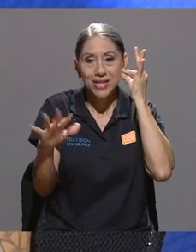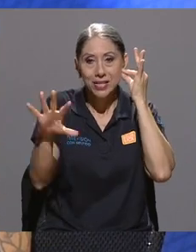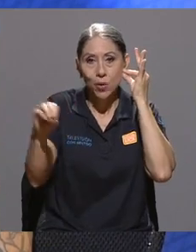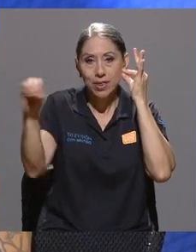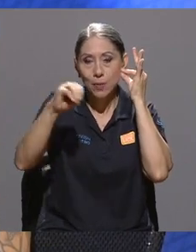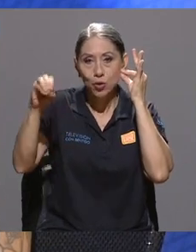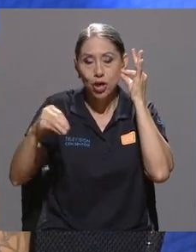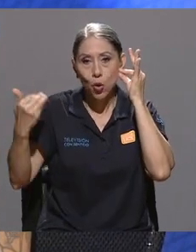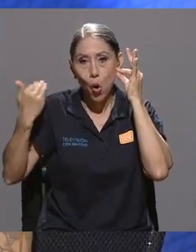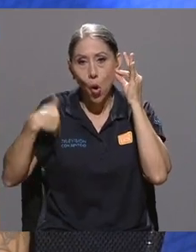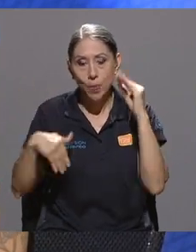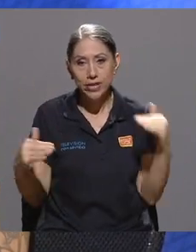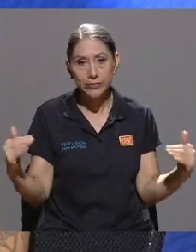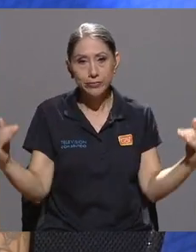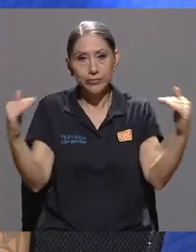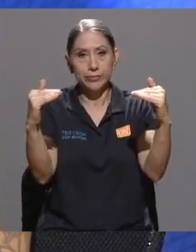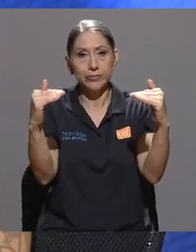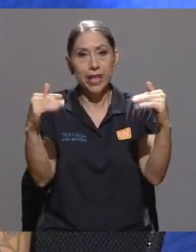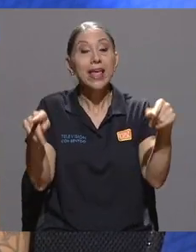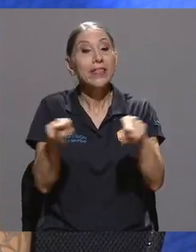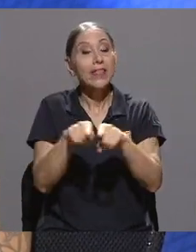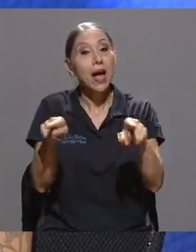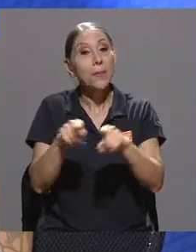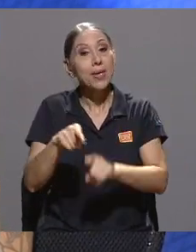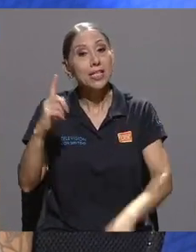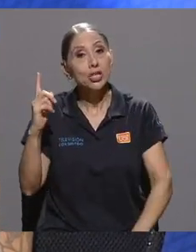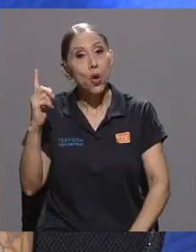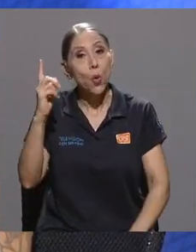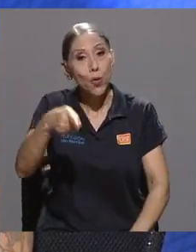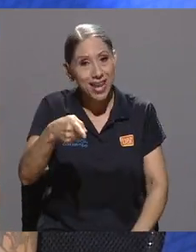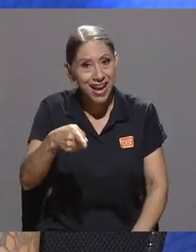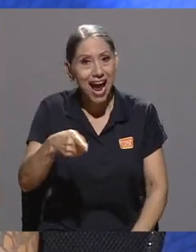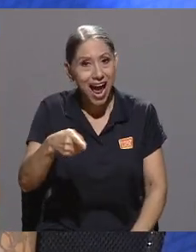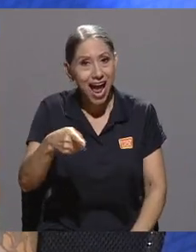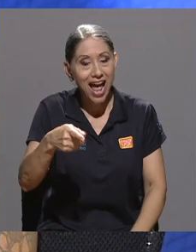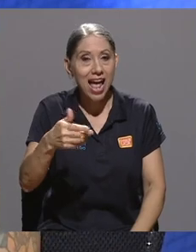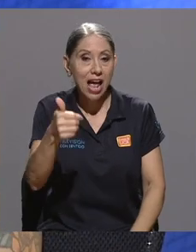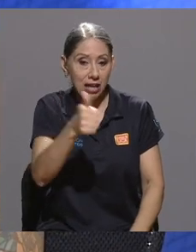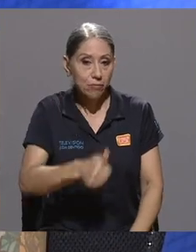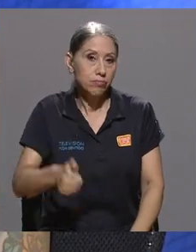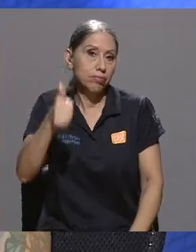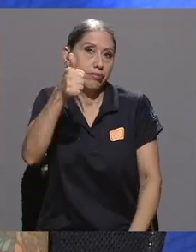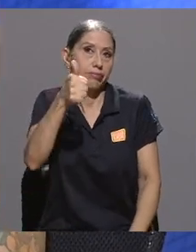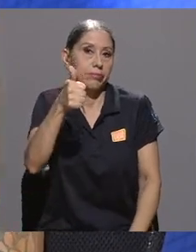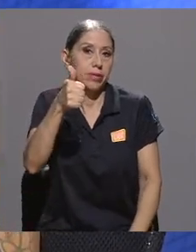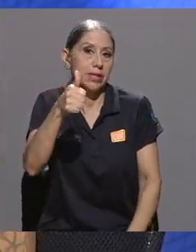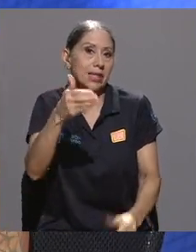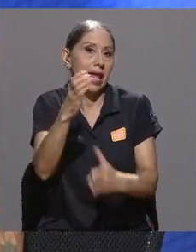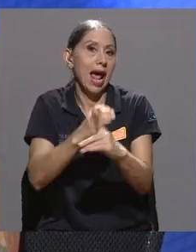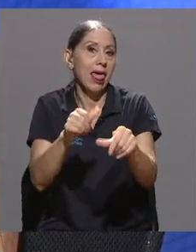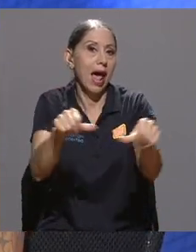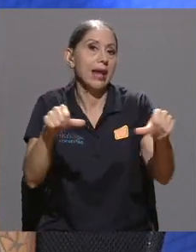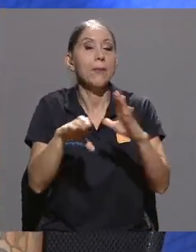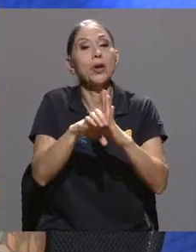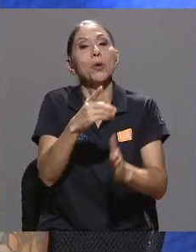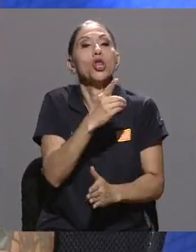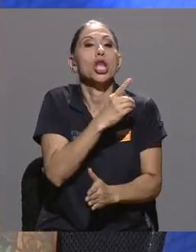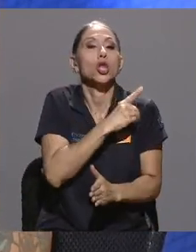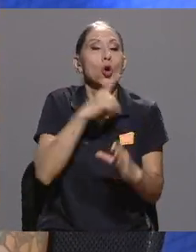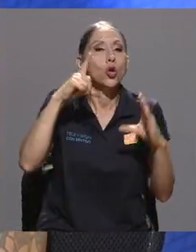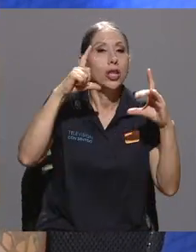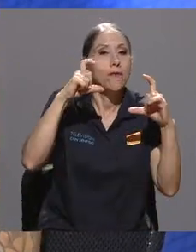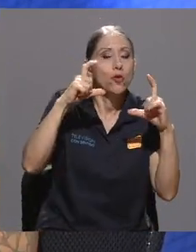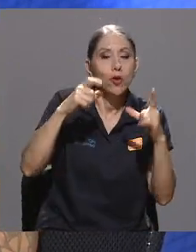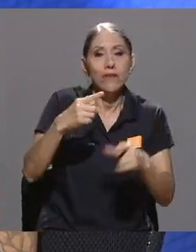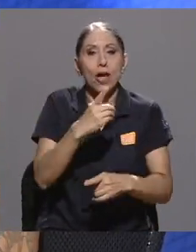y se le obliga también a que las cabezas de área, ¿verdad?, ya sea el director de fotografía, el director de arte, el director